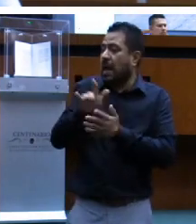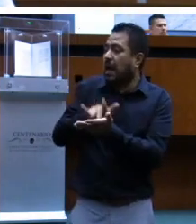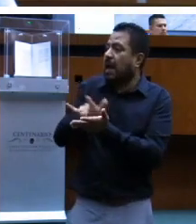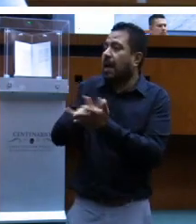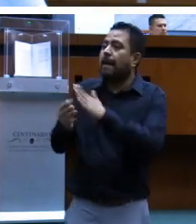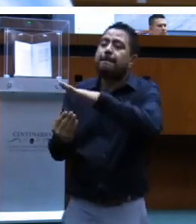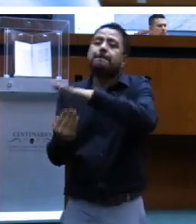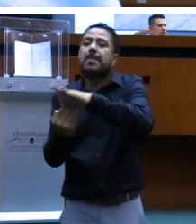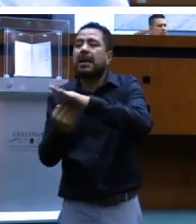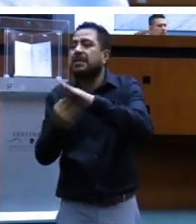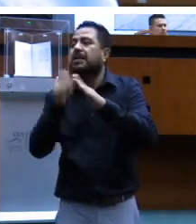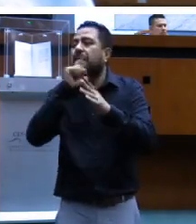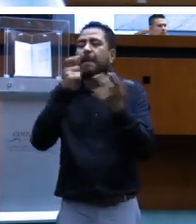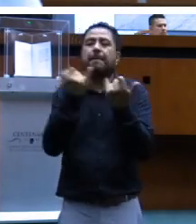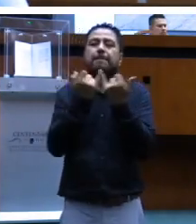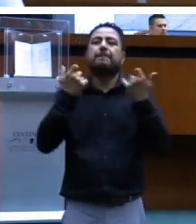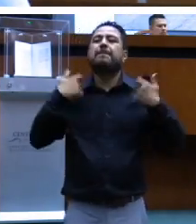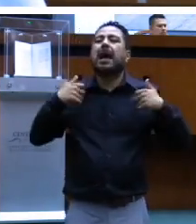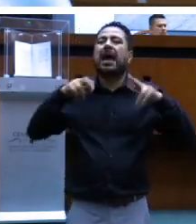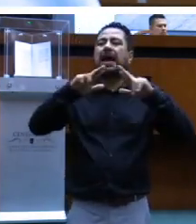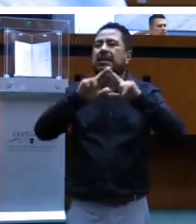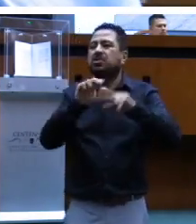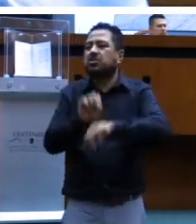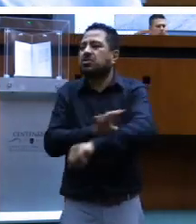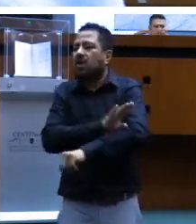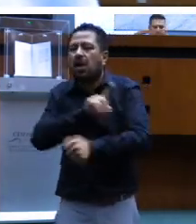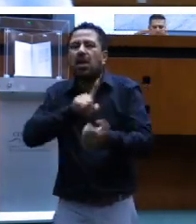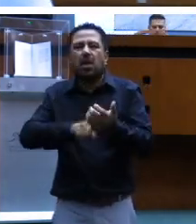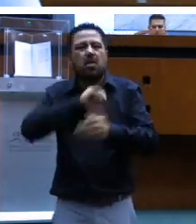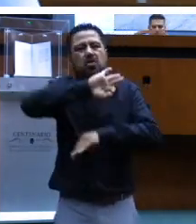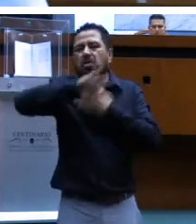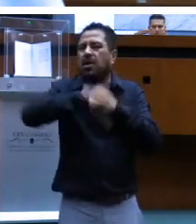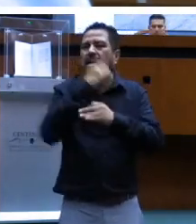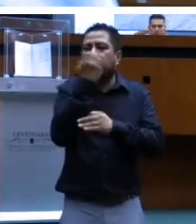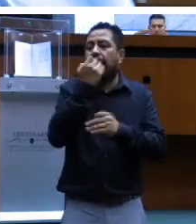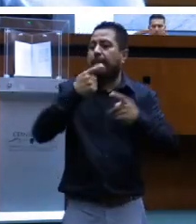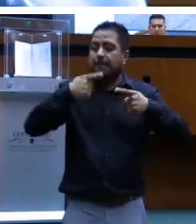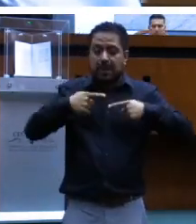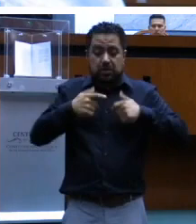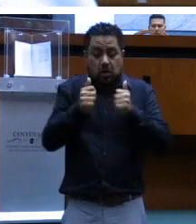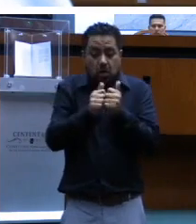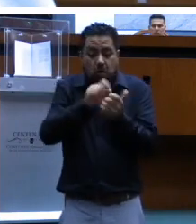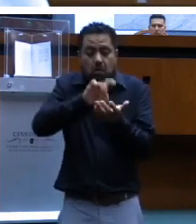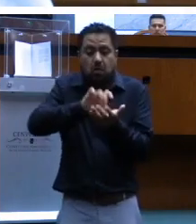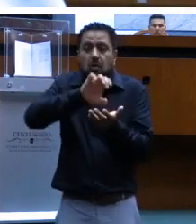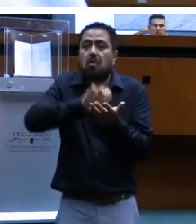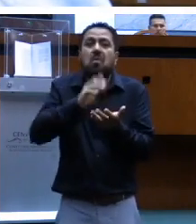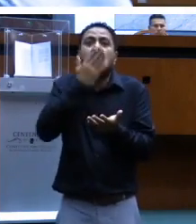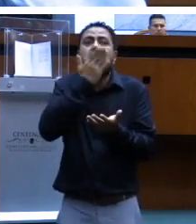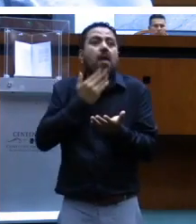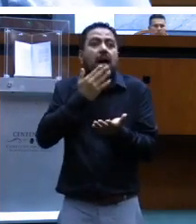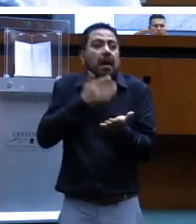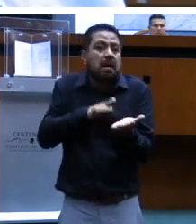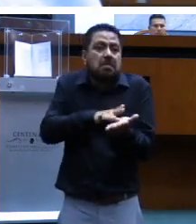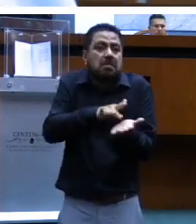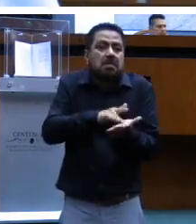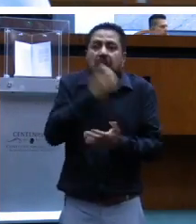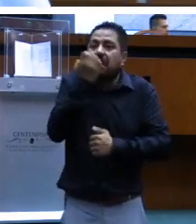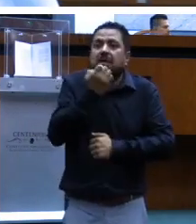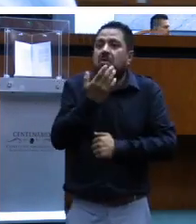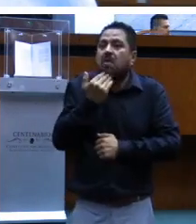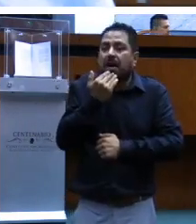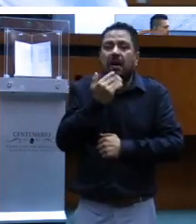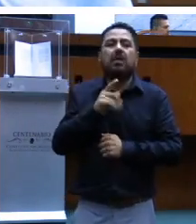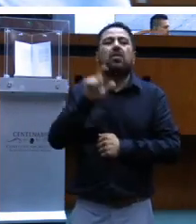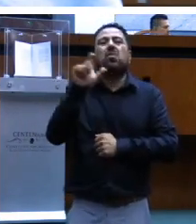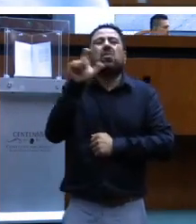psicológico para manejo de emociones en todas las escuelas. Las personas con discapacidad no tienen ese apoyo. Los